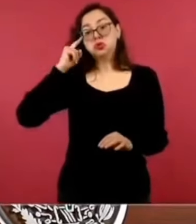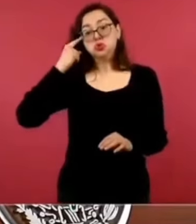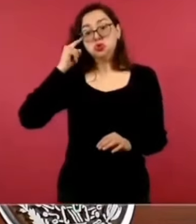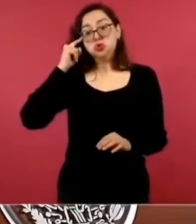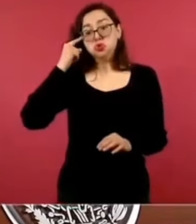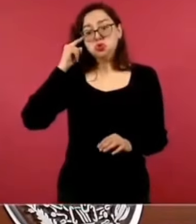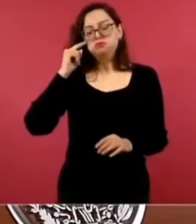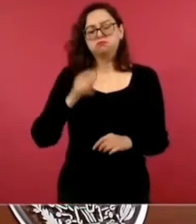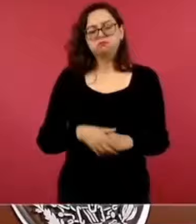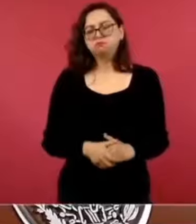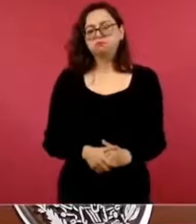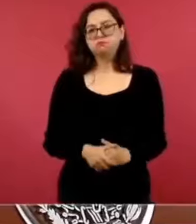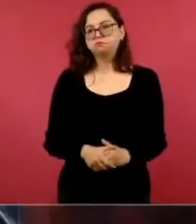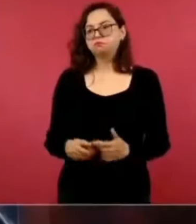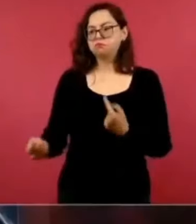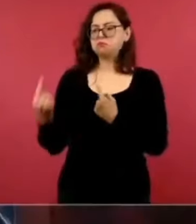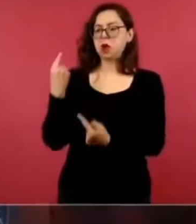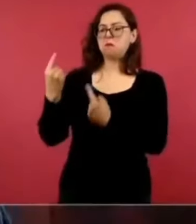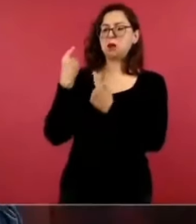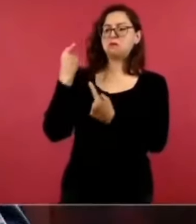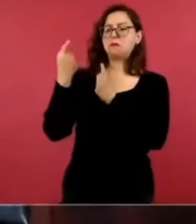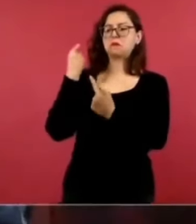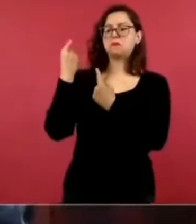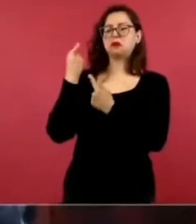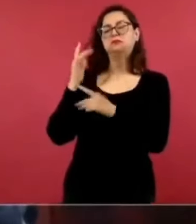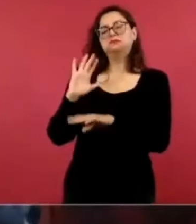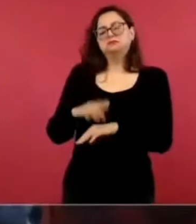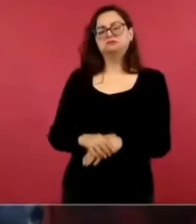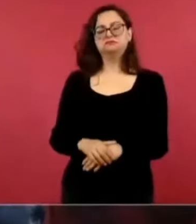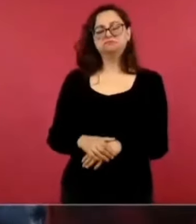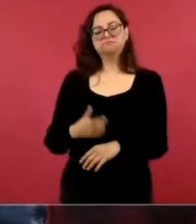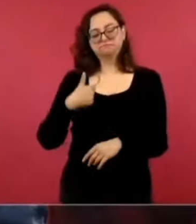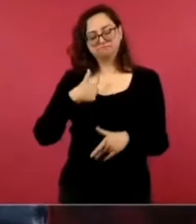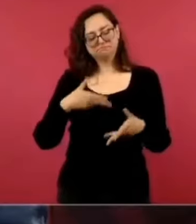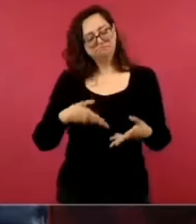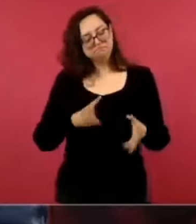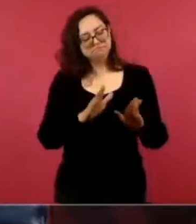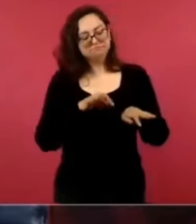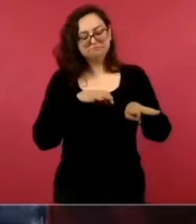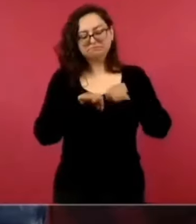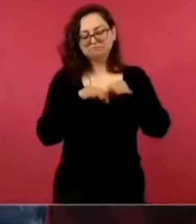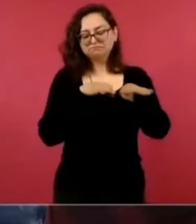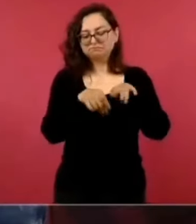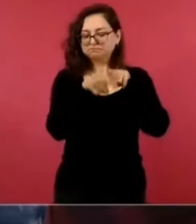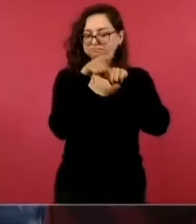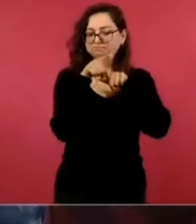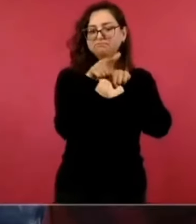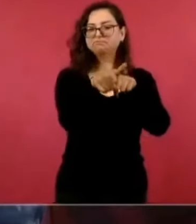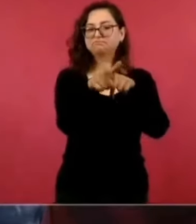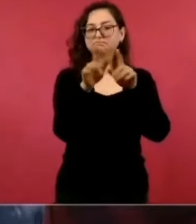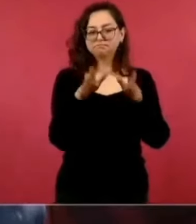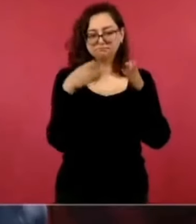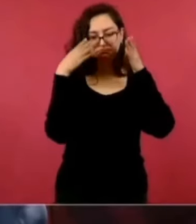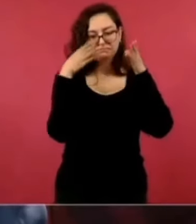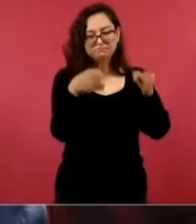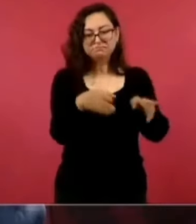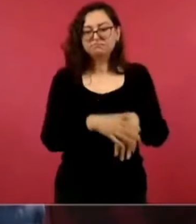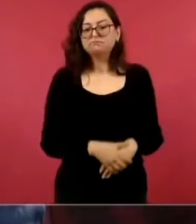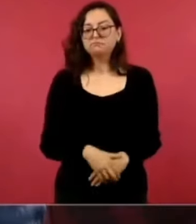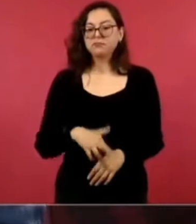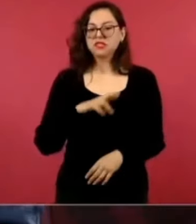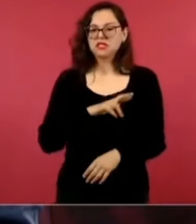y hacer nuestro trabajo sin odios, sin